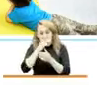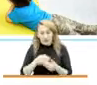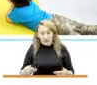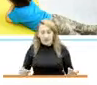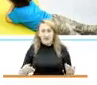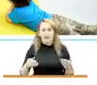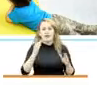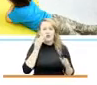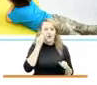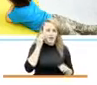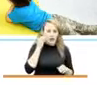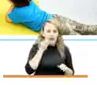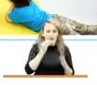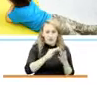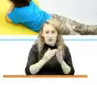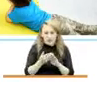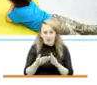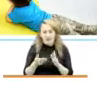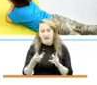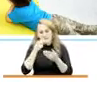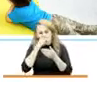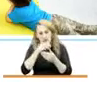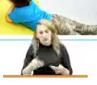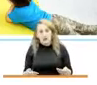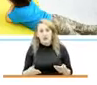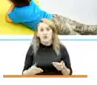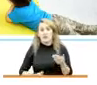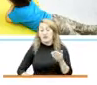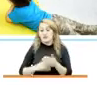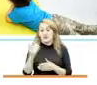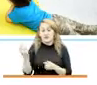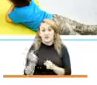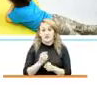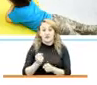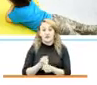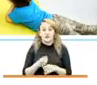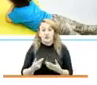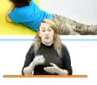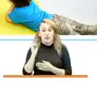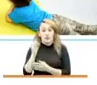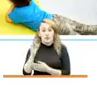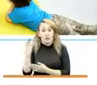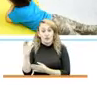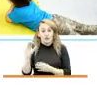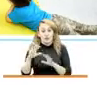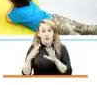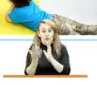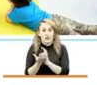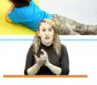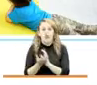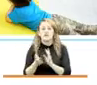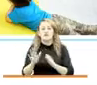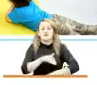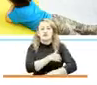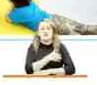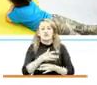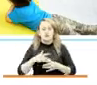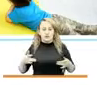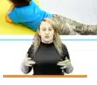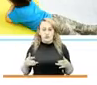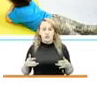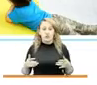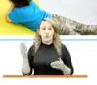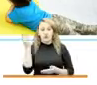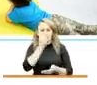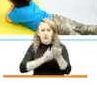a los hogares infantiles que empezamos a trabajar de la mano del Banco Mundial y del Ministerio de Salud en un piloto